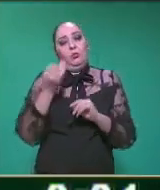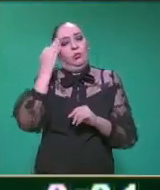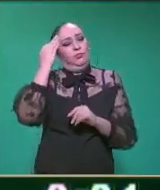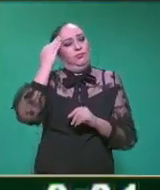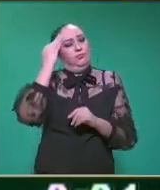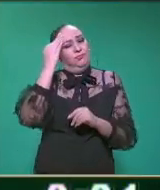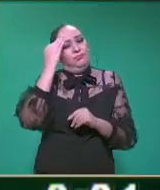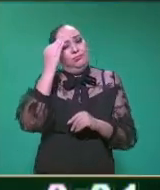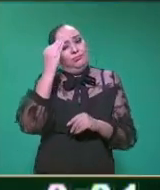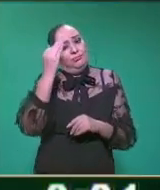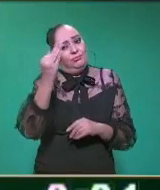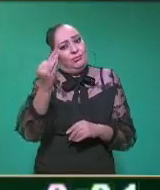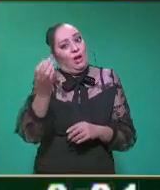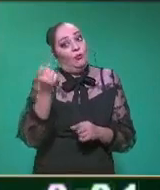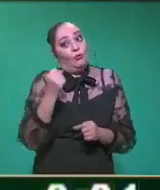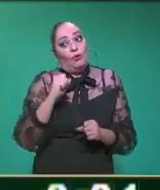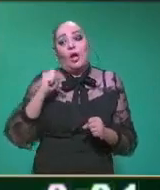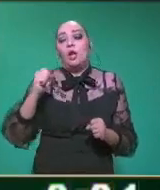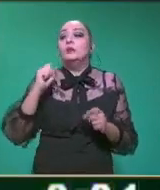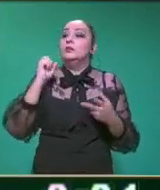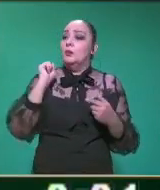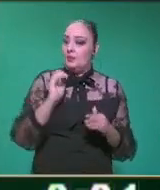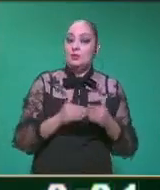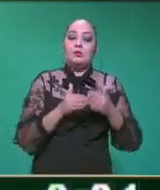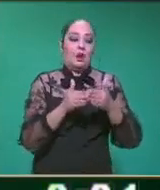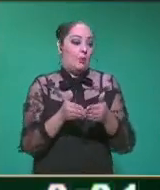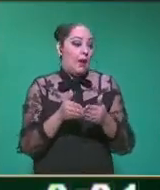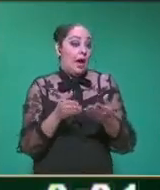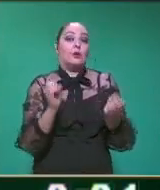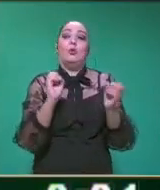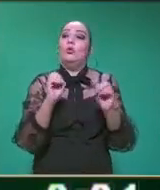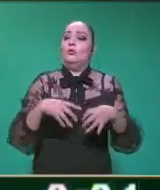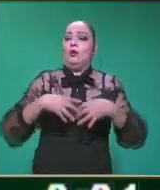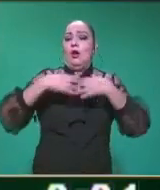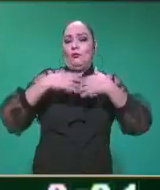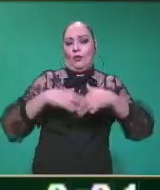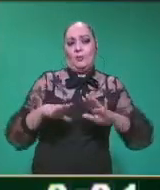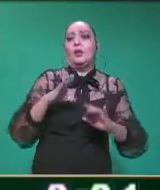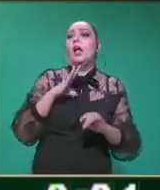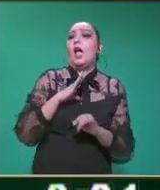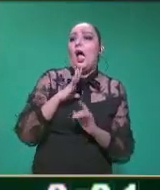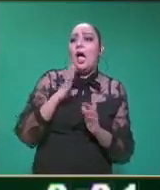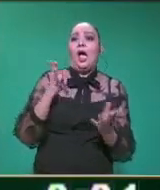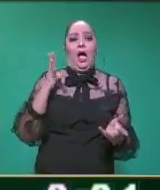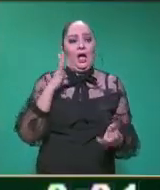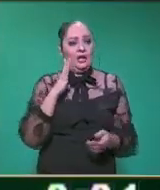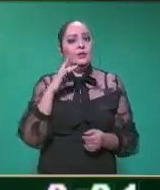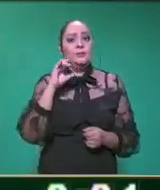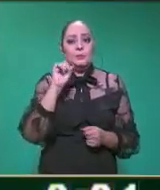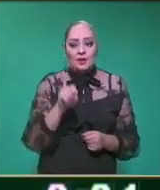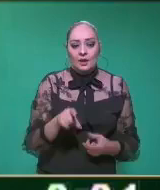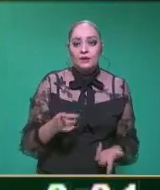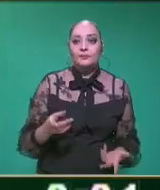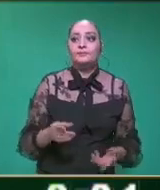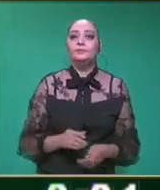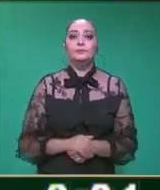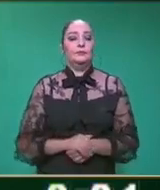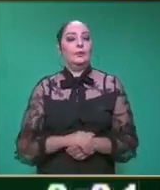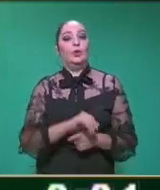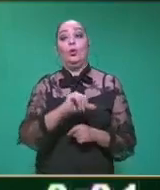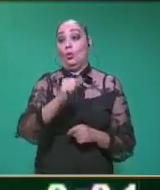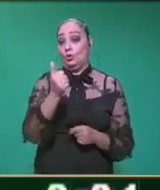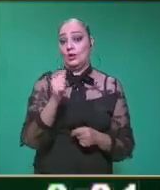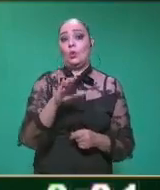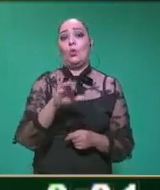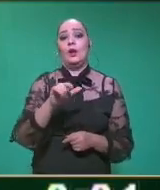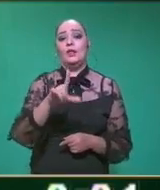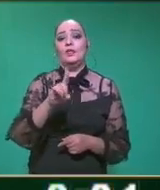También. ¿Verdad? ¿El buque, el de un barco, cómo ves? ¿Una fábrica? Una fábrica, claro, claro que sí, maestra. Excelente. ¿La siguiente cualidad